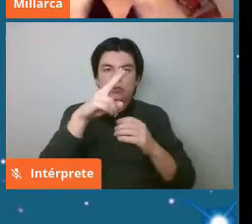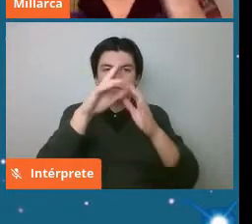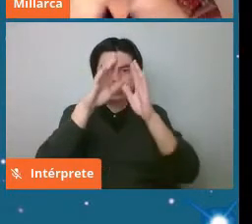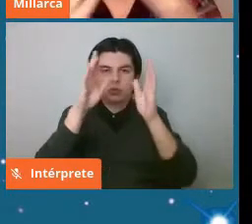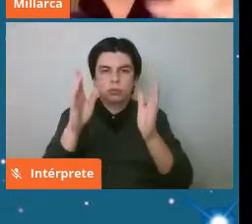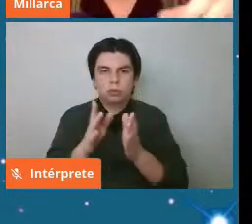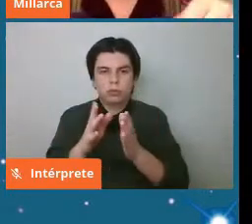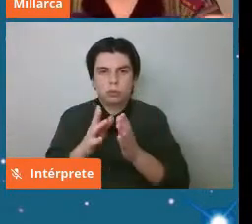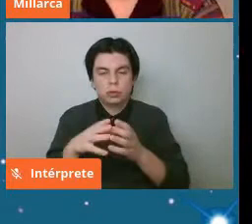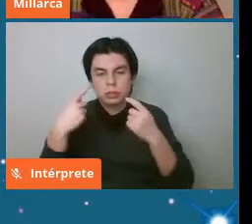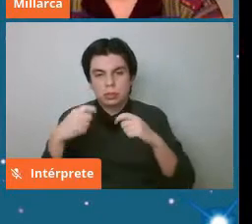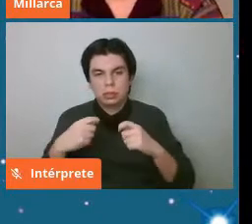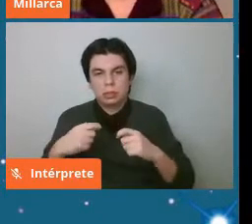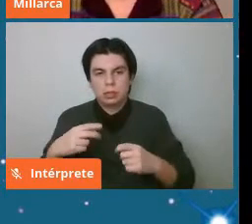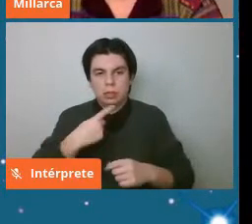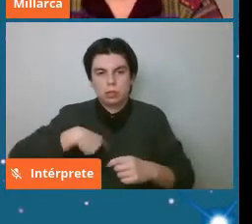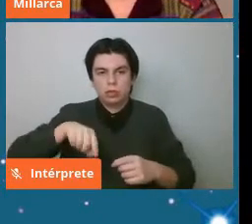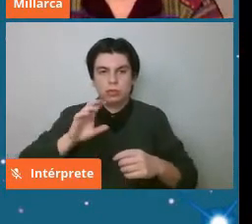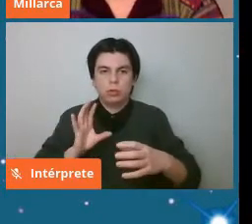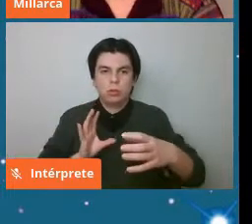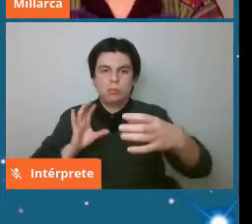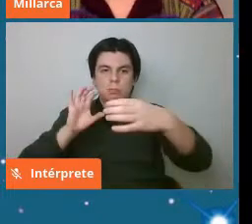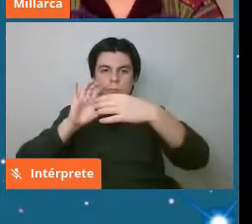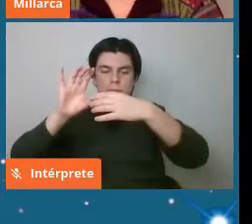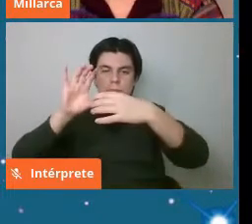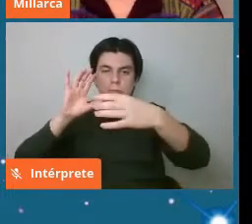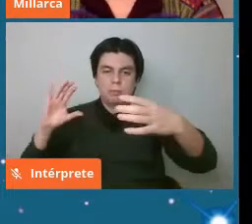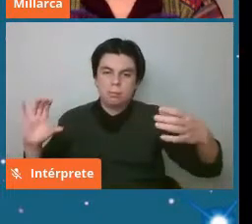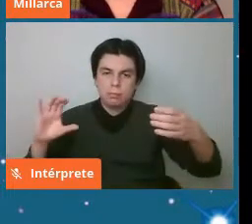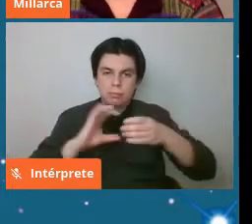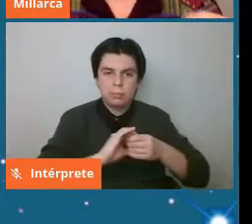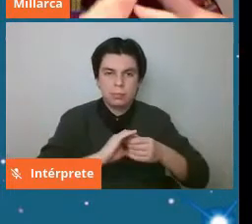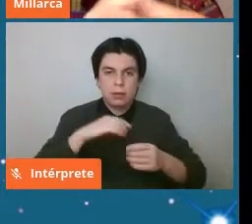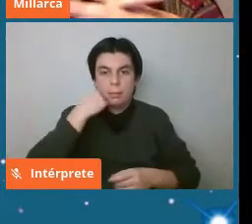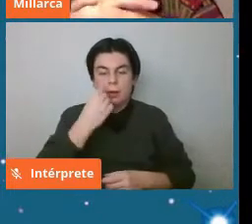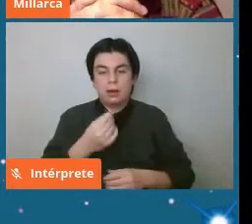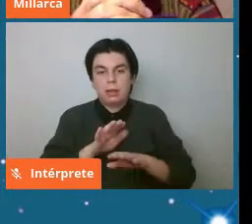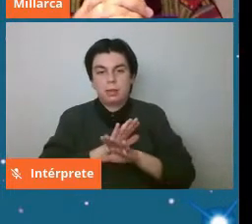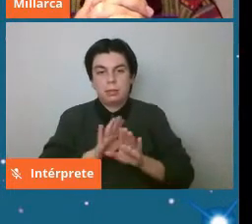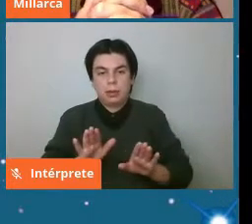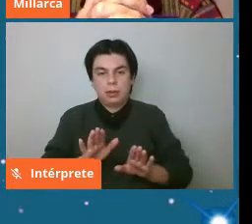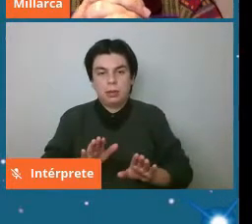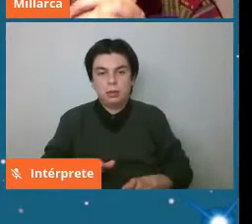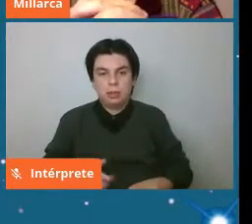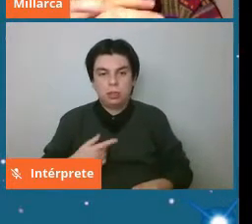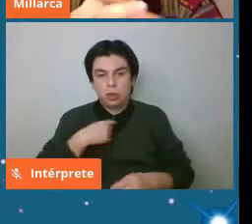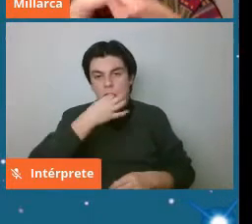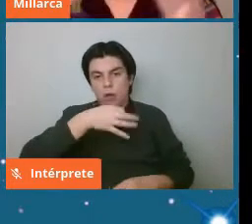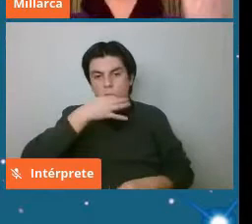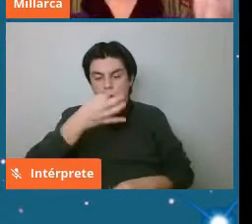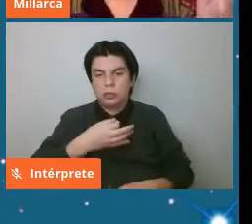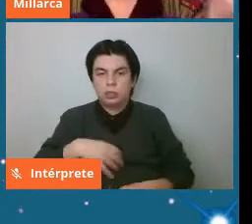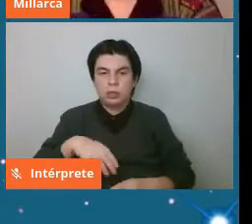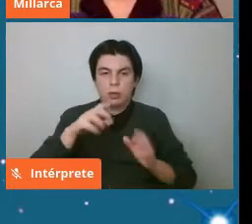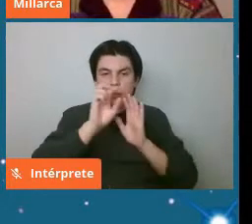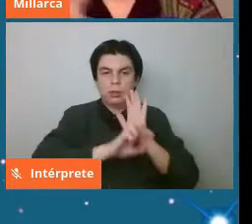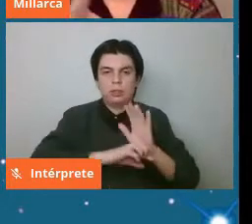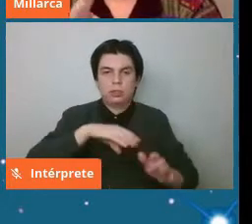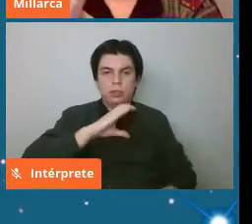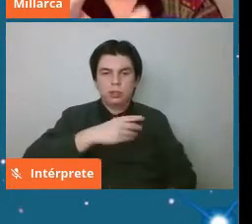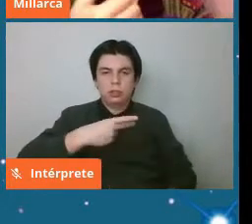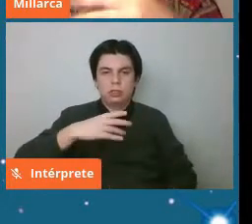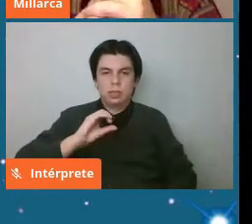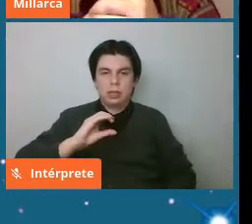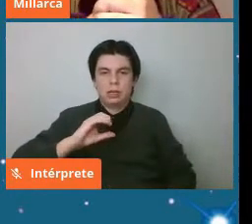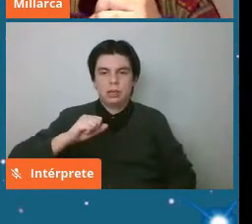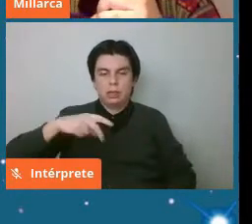y tratar de hacer el match con los meteoritos ya para terminar les cuento un poco del proyecto Chacana que es todo